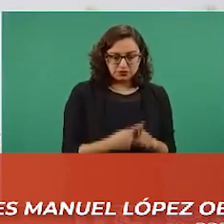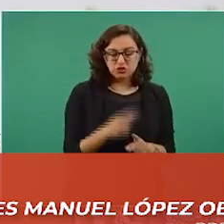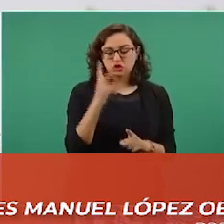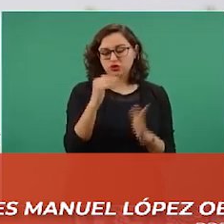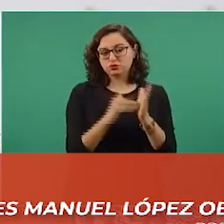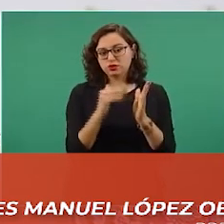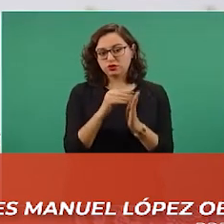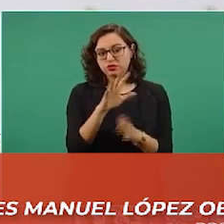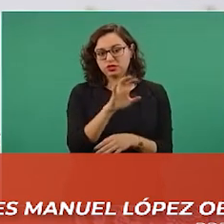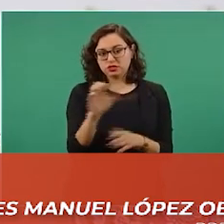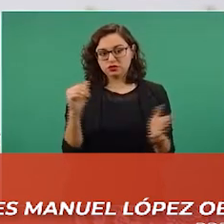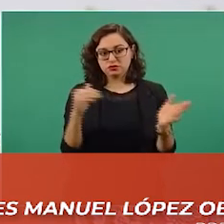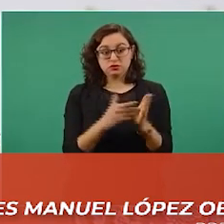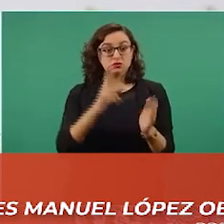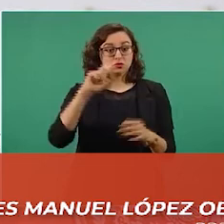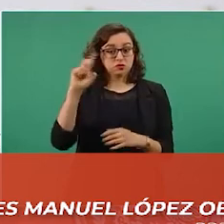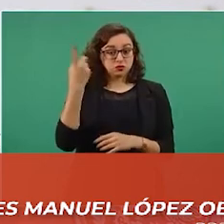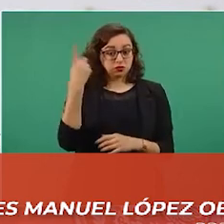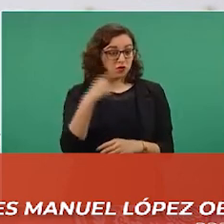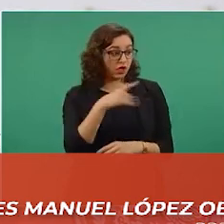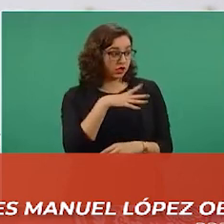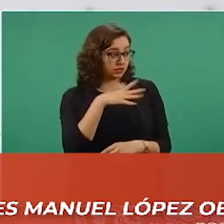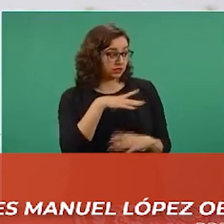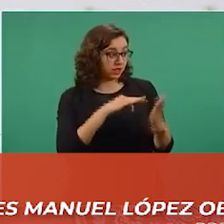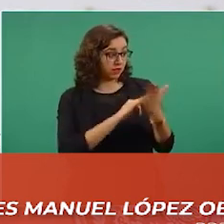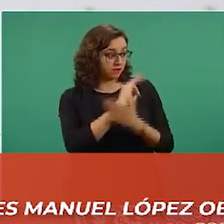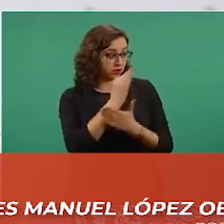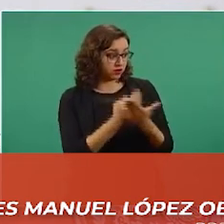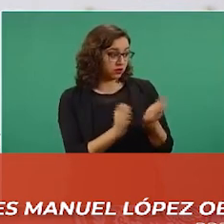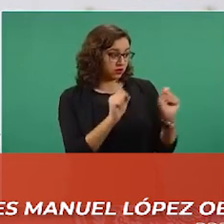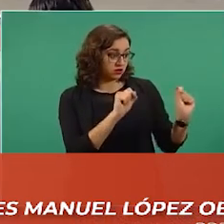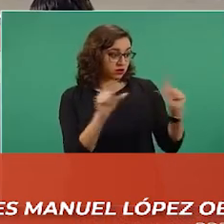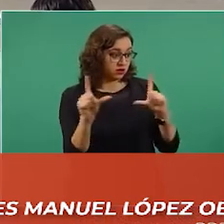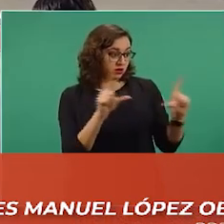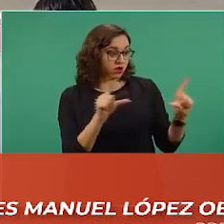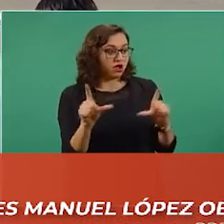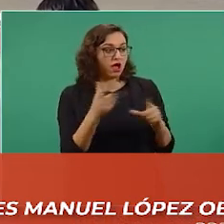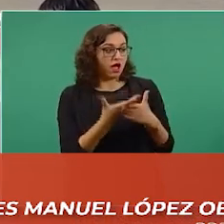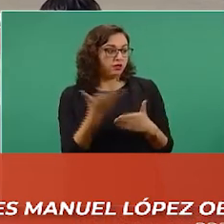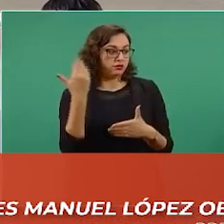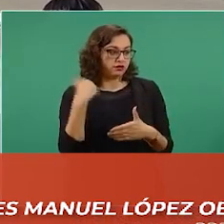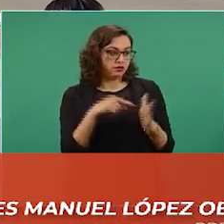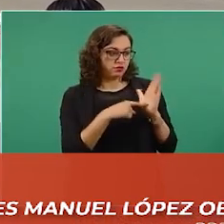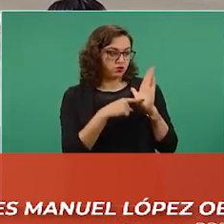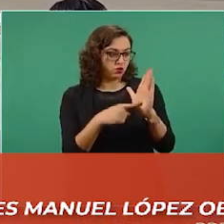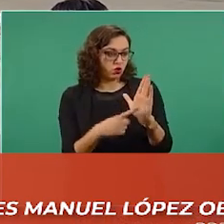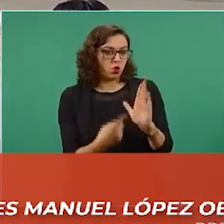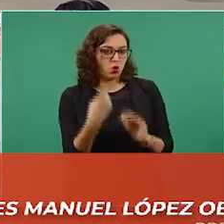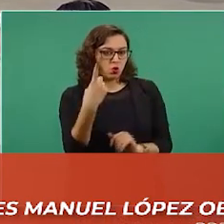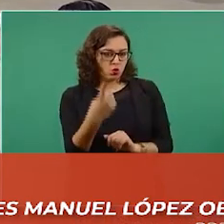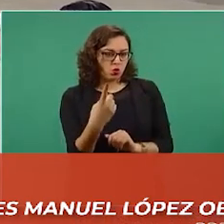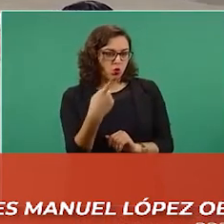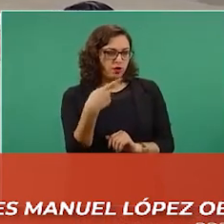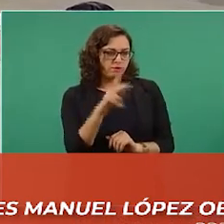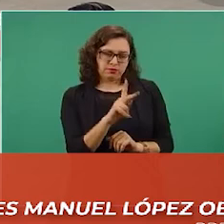¿Tienes las facturas? Es que la vez pasada nada más fue una, pero ¿por qué no